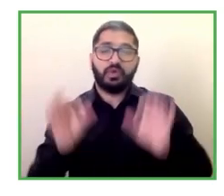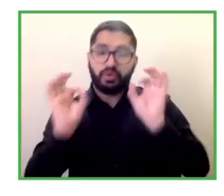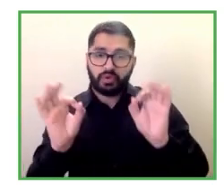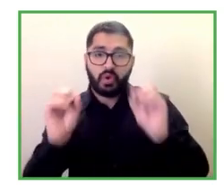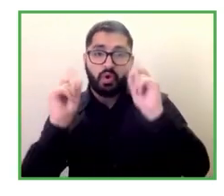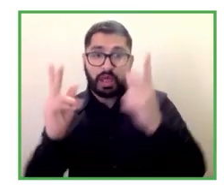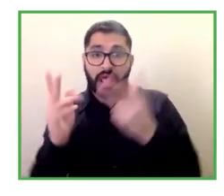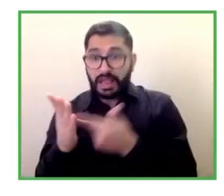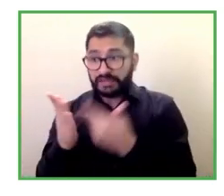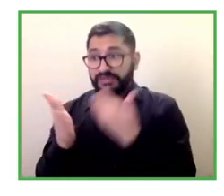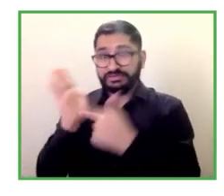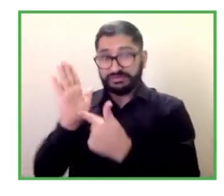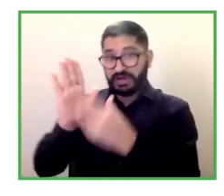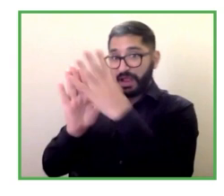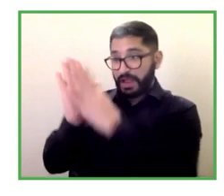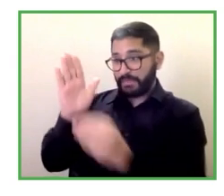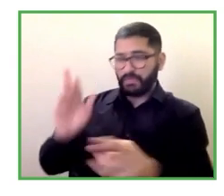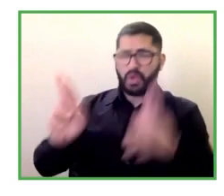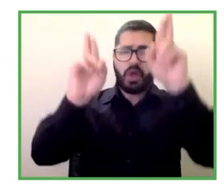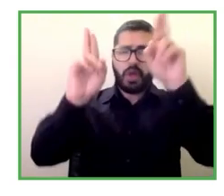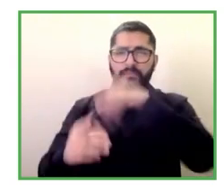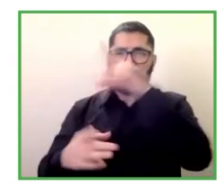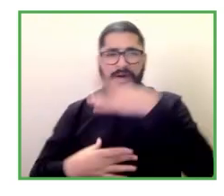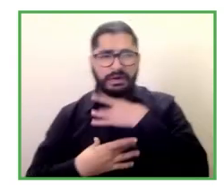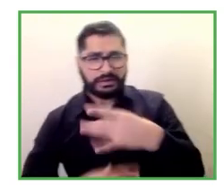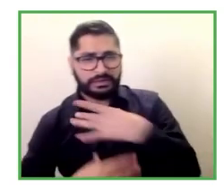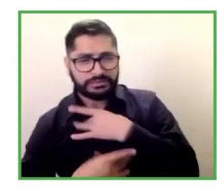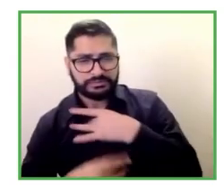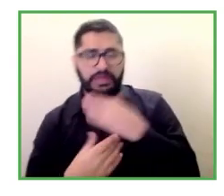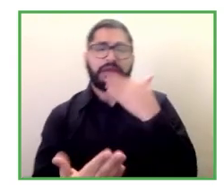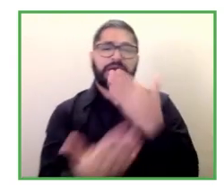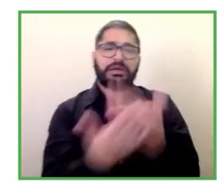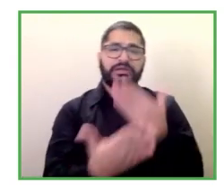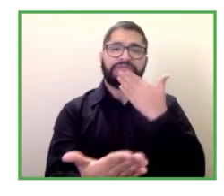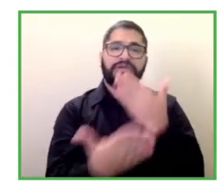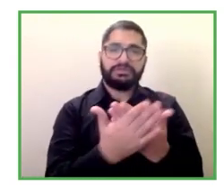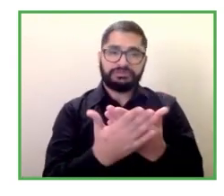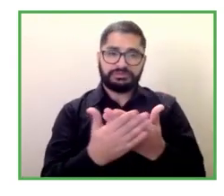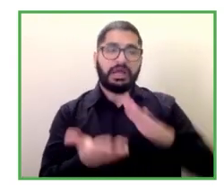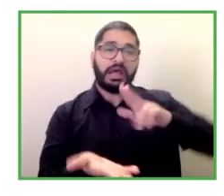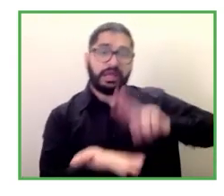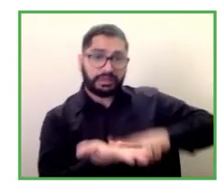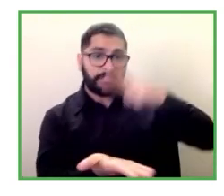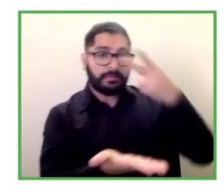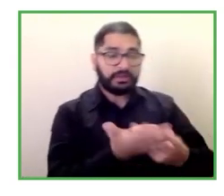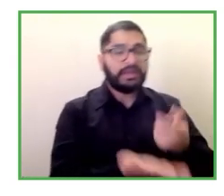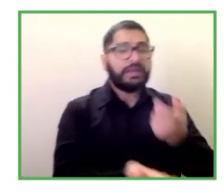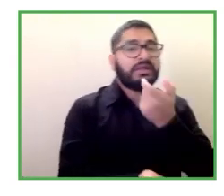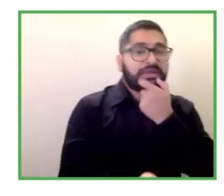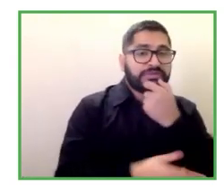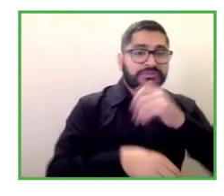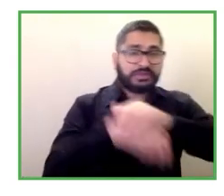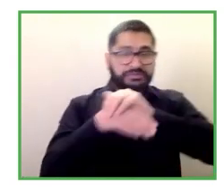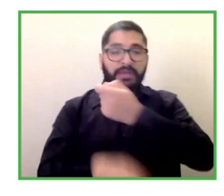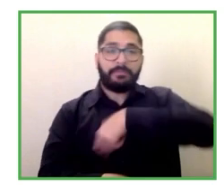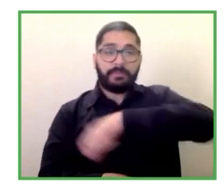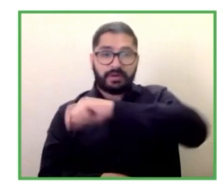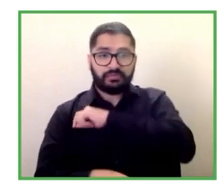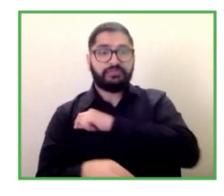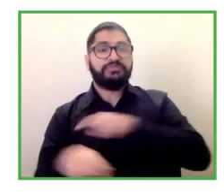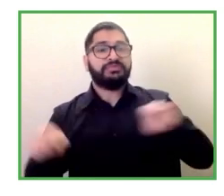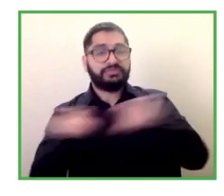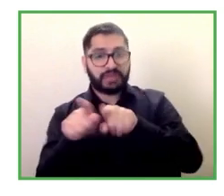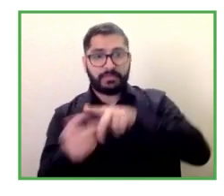agradecer también a nuestros intérpretes tanto de inglés y español como de lengua de signos lengua de señas por estar con nosotros y